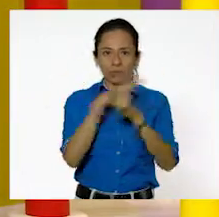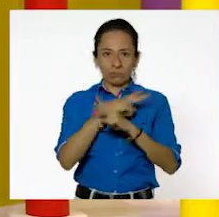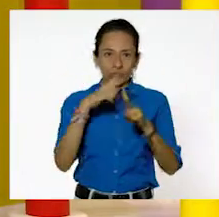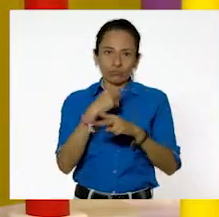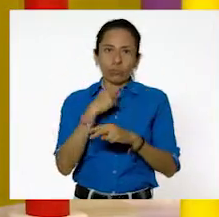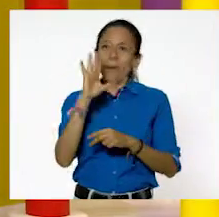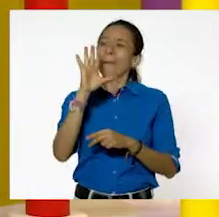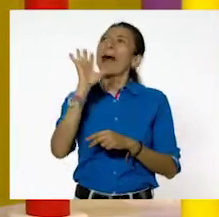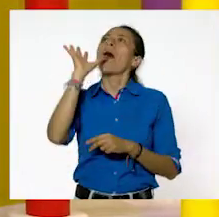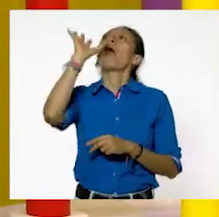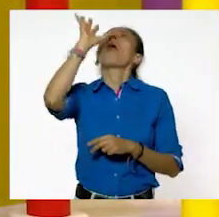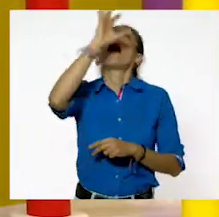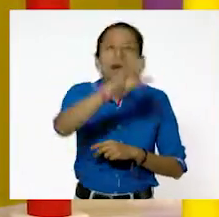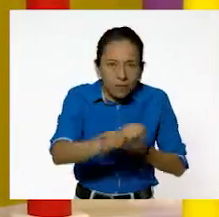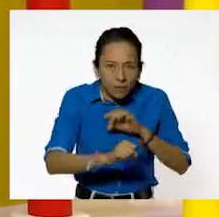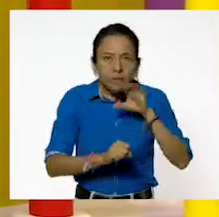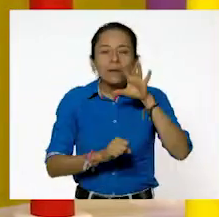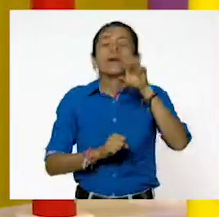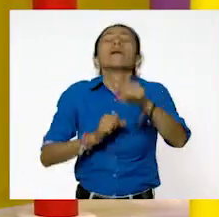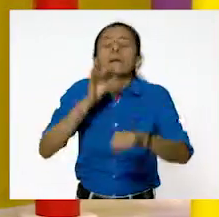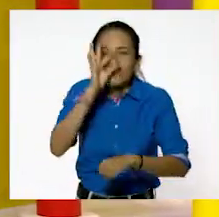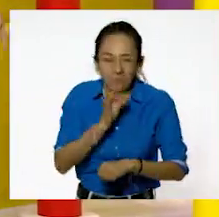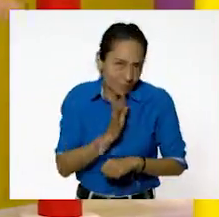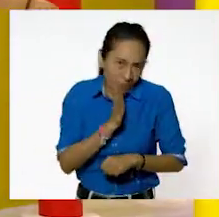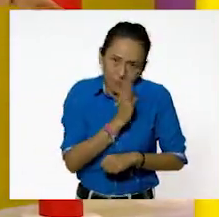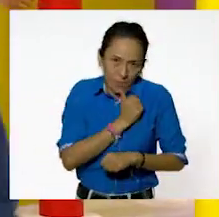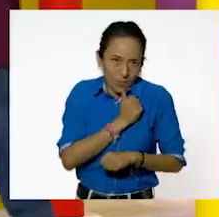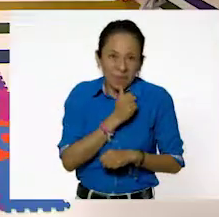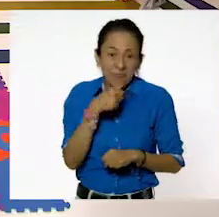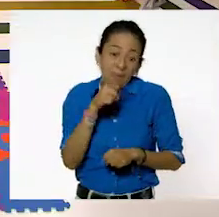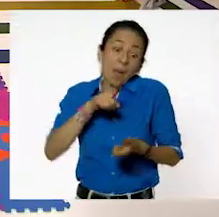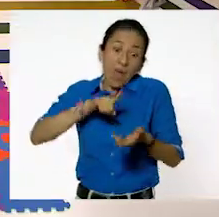aire con la mano. Entonces, vamos a tratar de meter aire en esta bolsa.